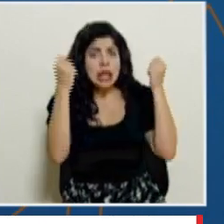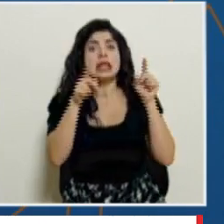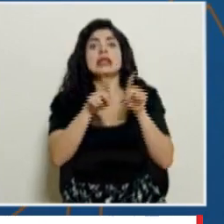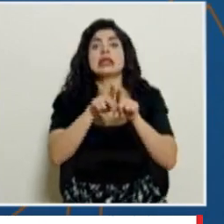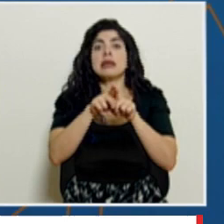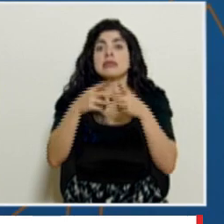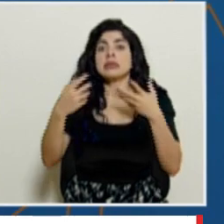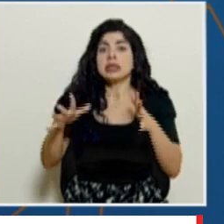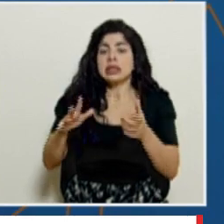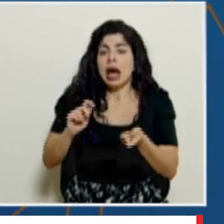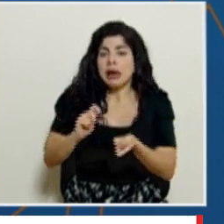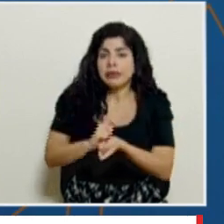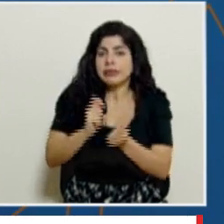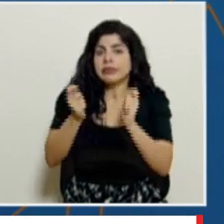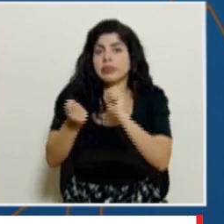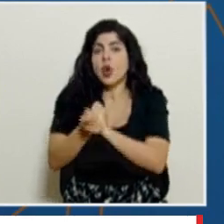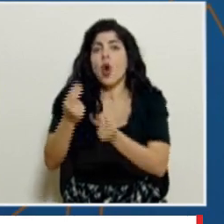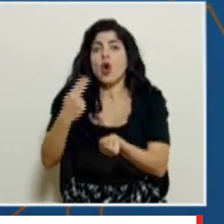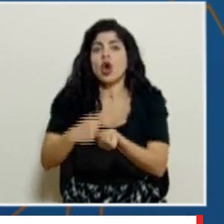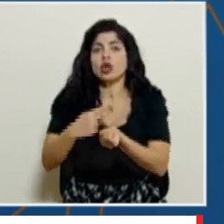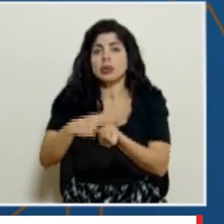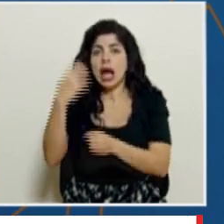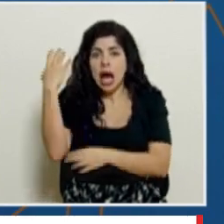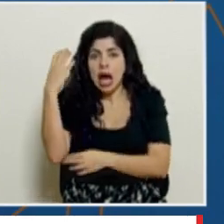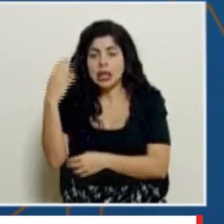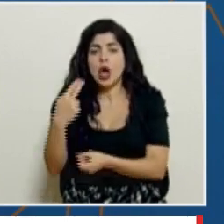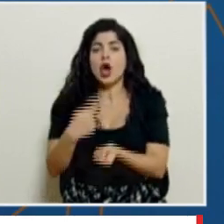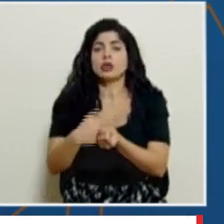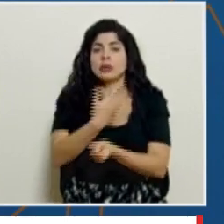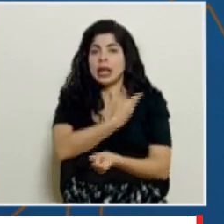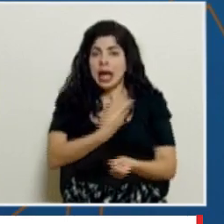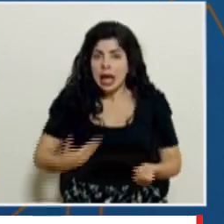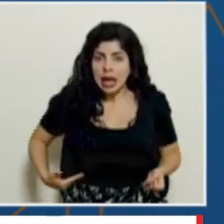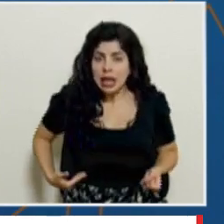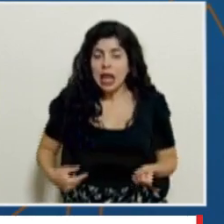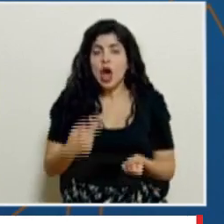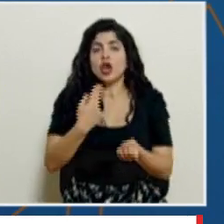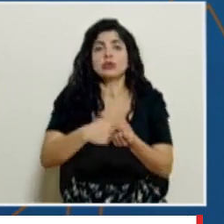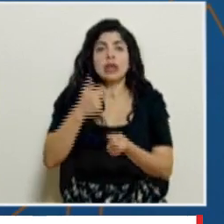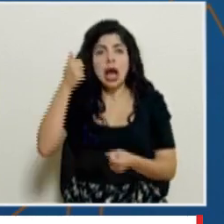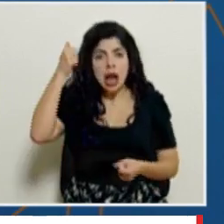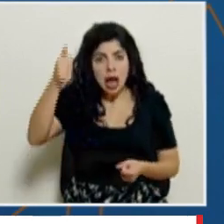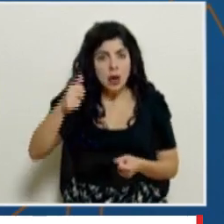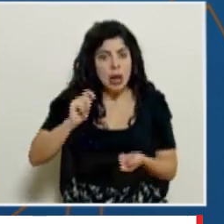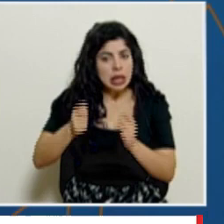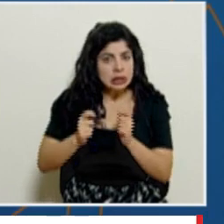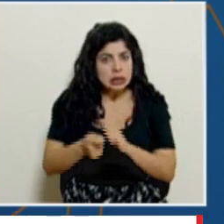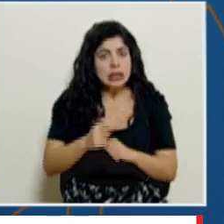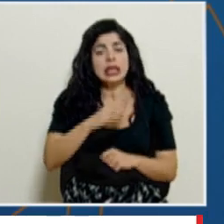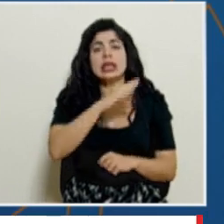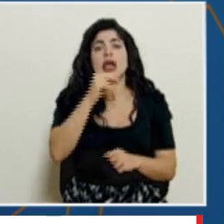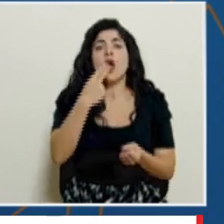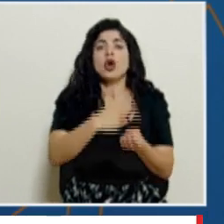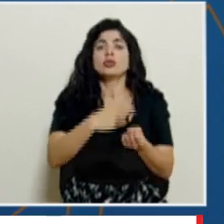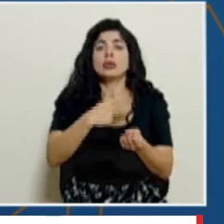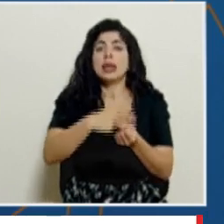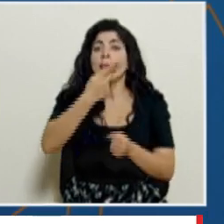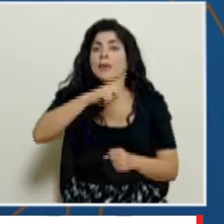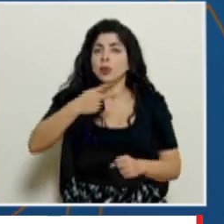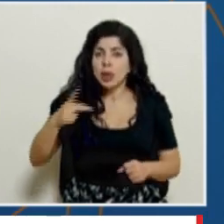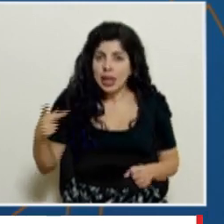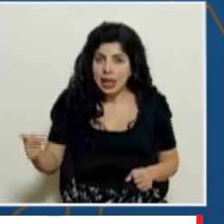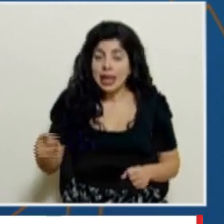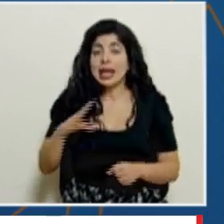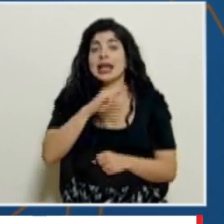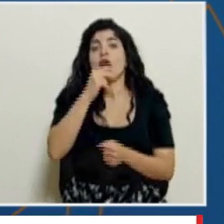ya se tuvieron que convertir duales el Hospital de Cartago, el Hospital de Heredia, el Hospital de Alajuela, el Hospital de Punta